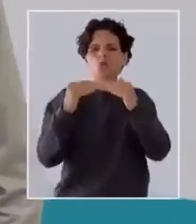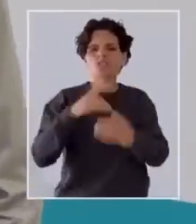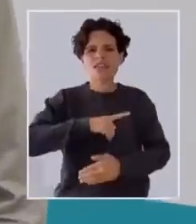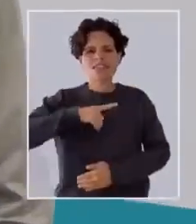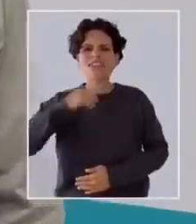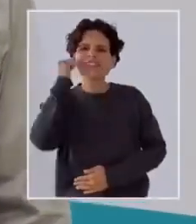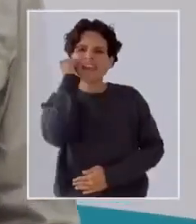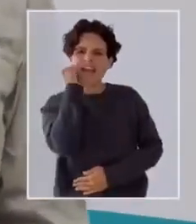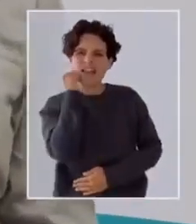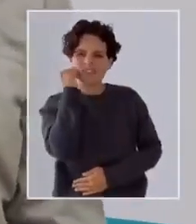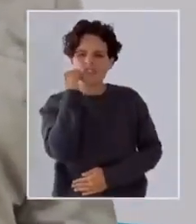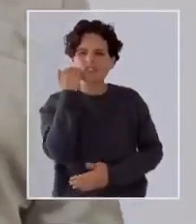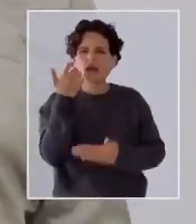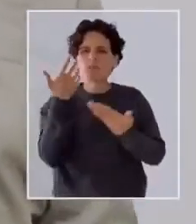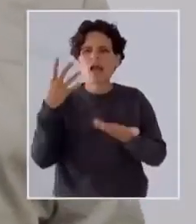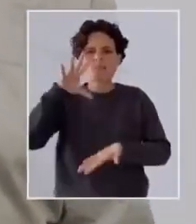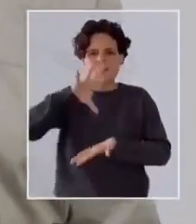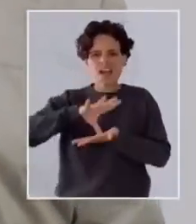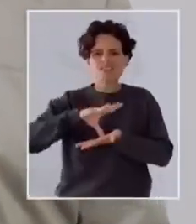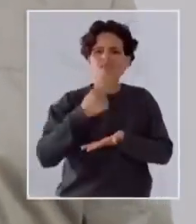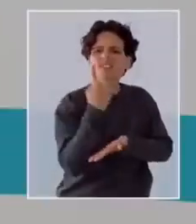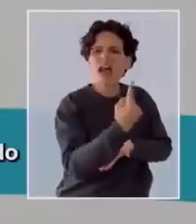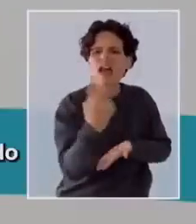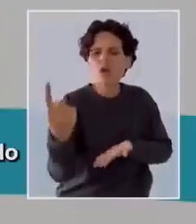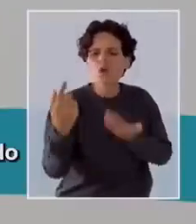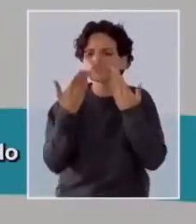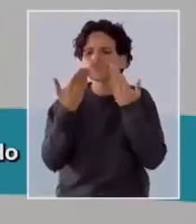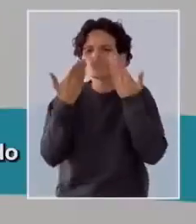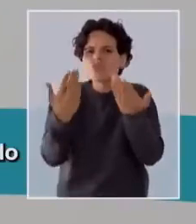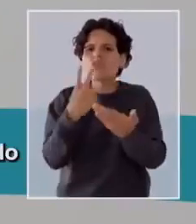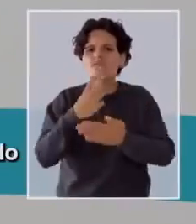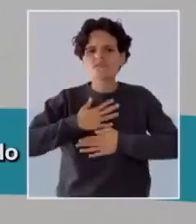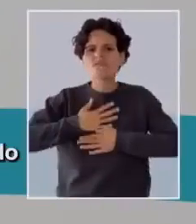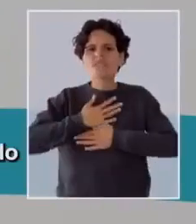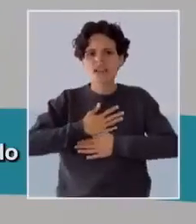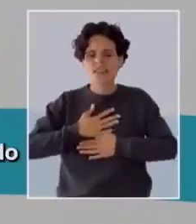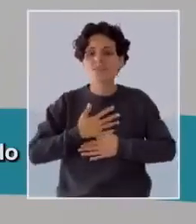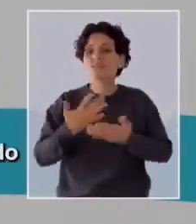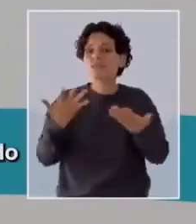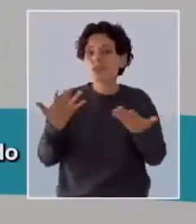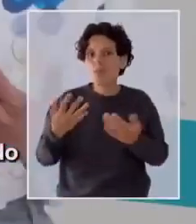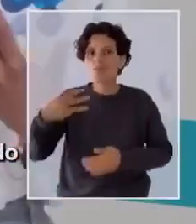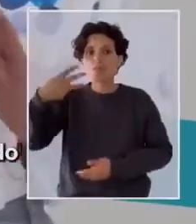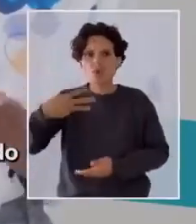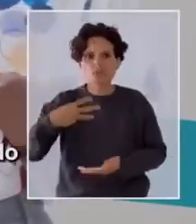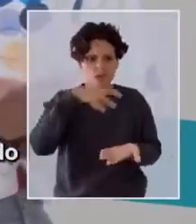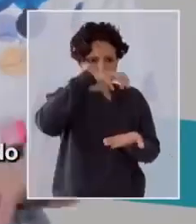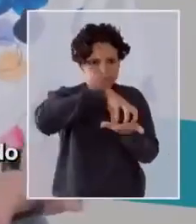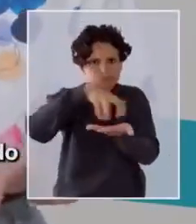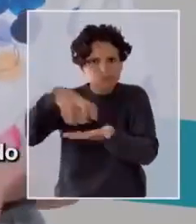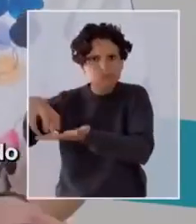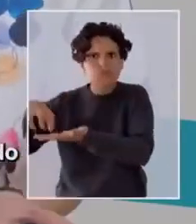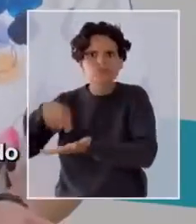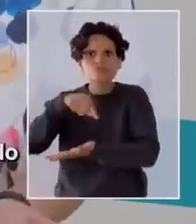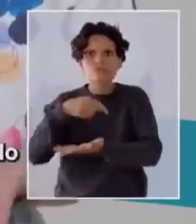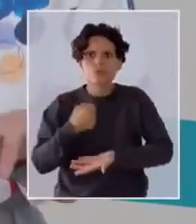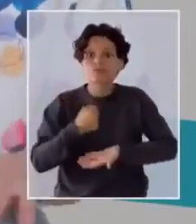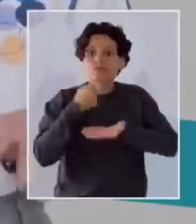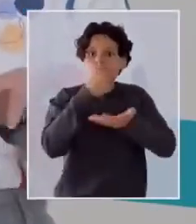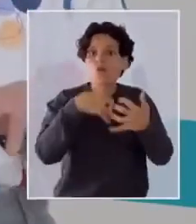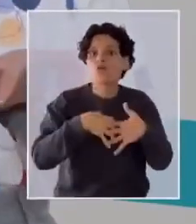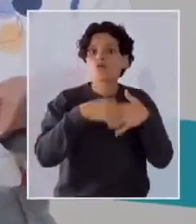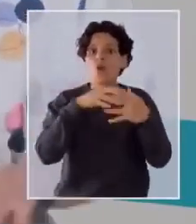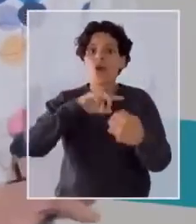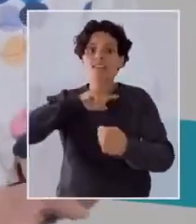país que mejore concretamente la vida de las personas. Por eso, fortaleceremos los gobiernos locales, aumentando el aporte del Estado